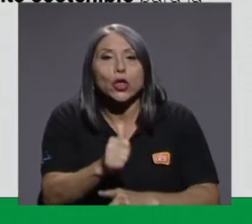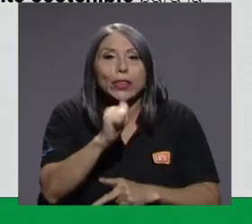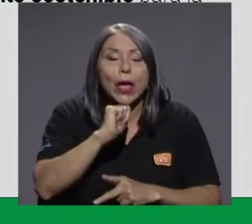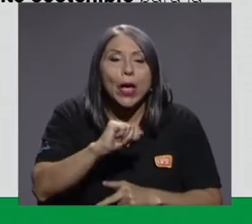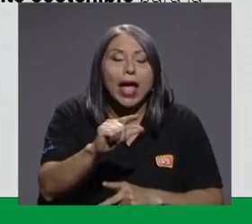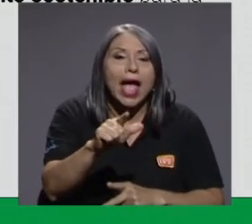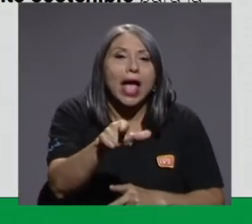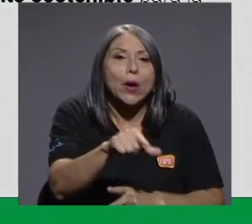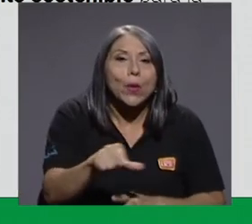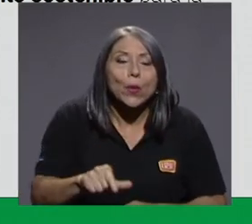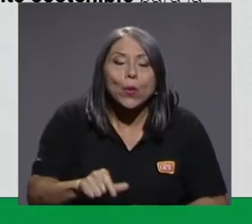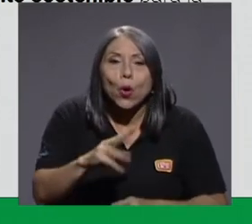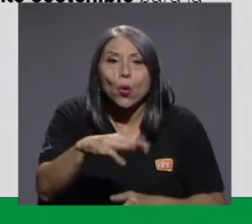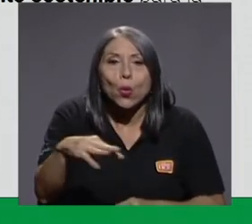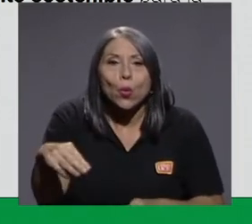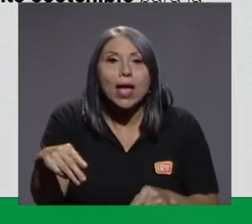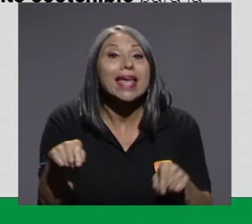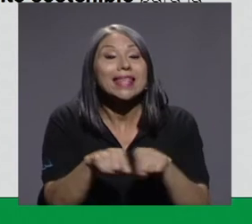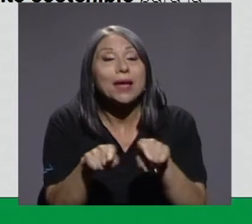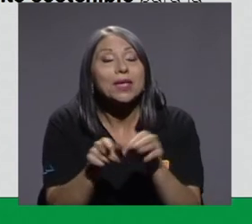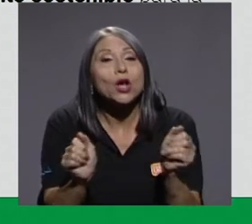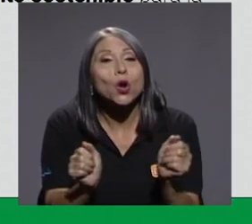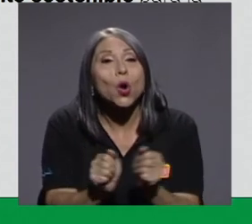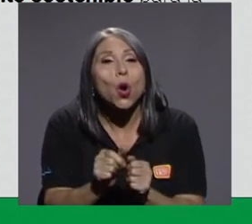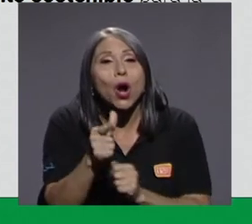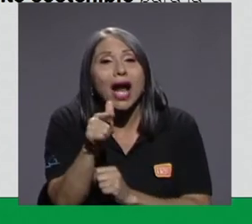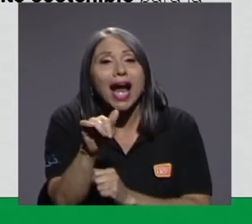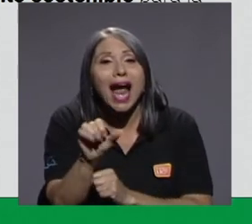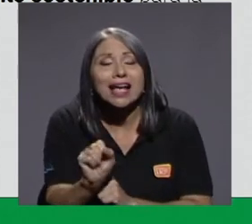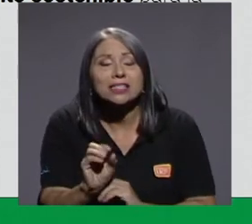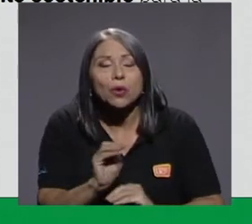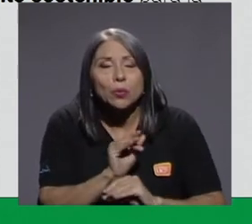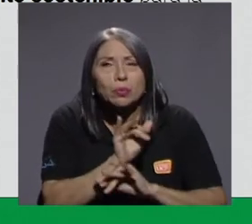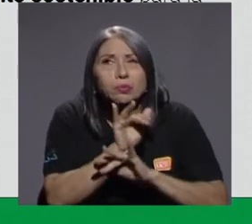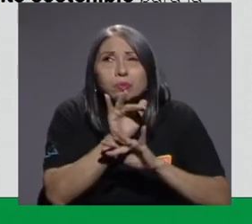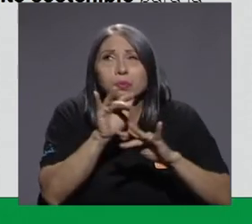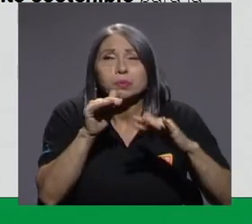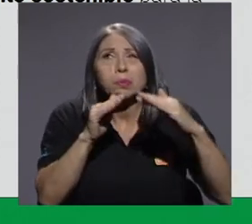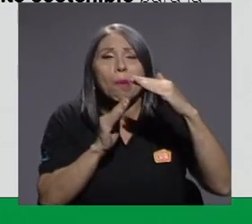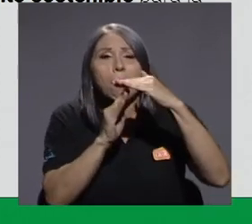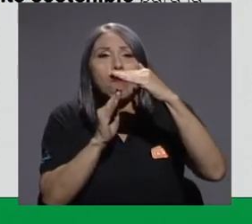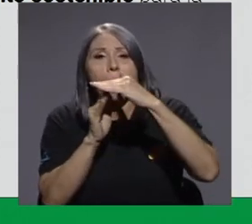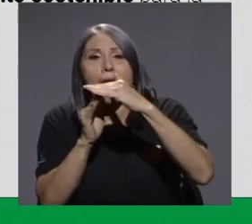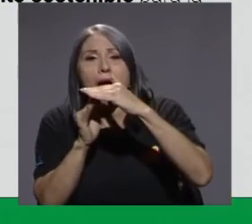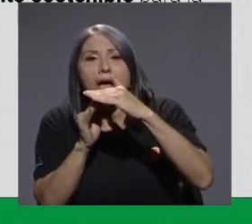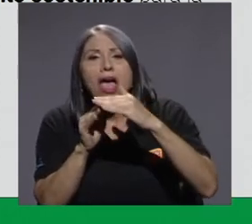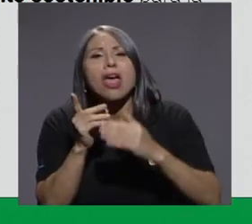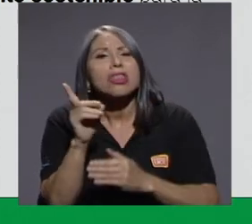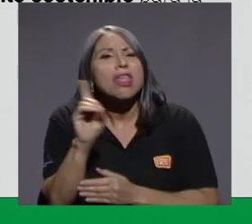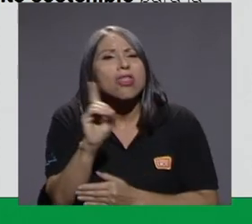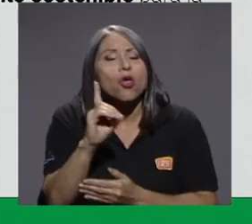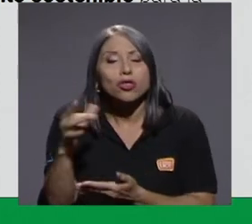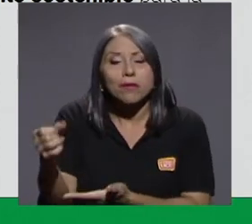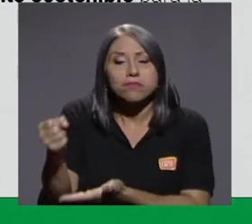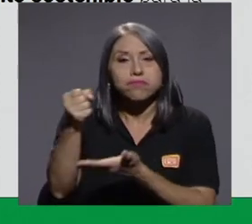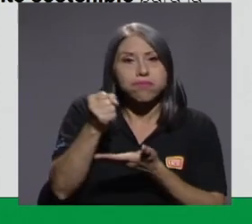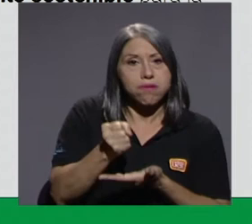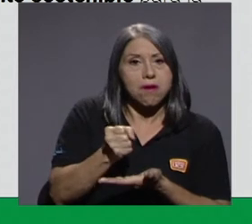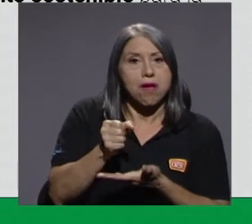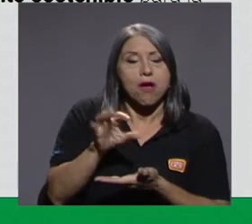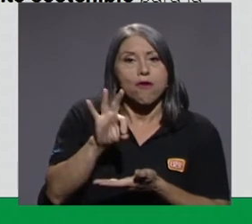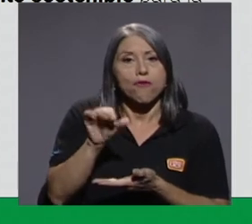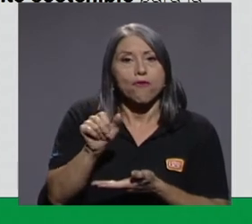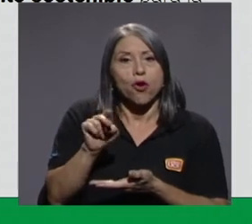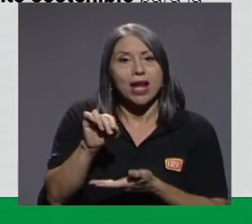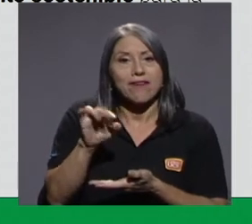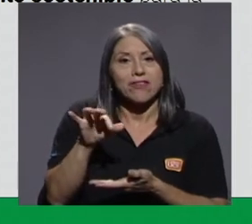los gases de efecto invernadero. ¿De dónde canaliza los recursos Fonafifo? Bueno, es un ente adscrito al MINAE, pero que tiene